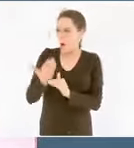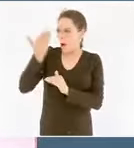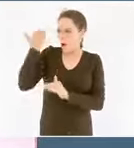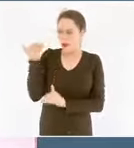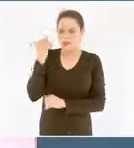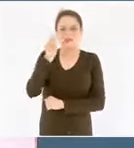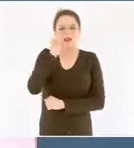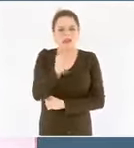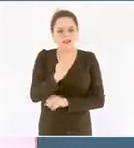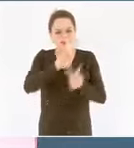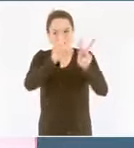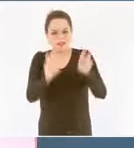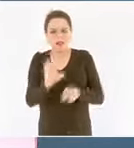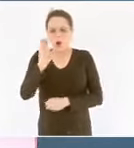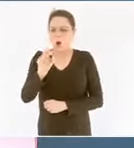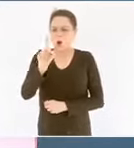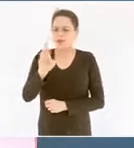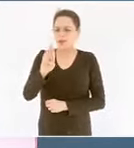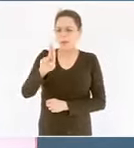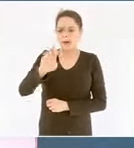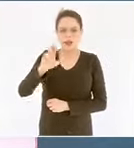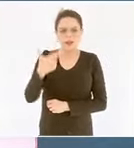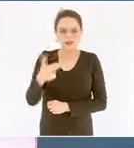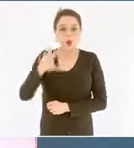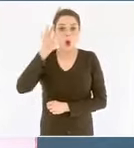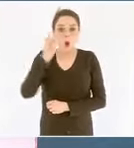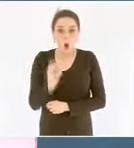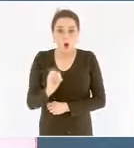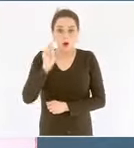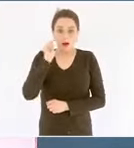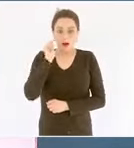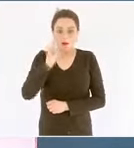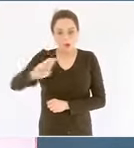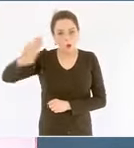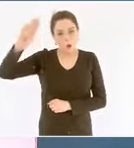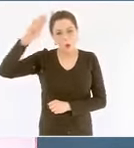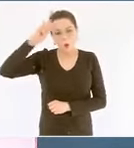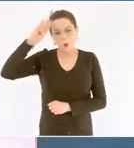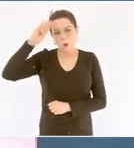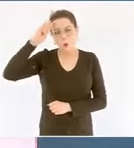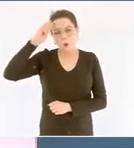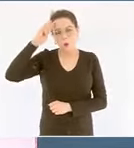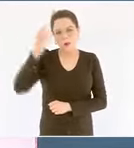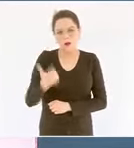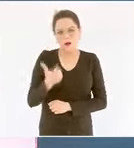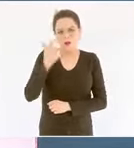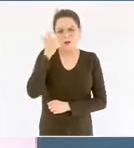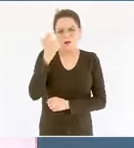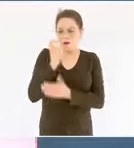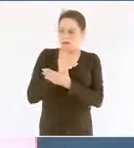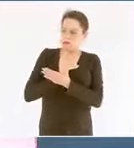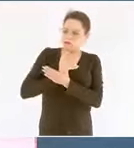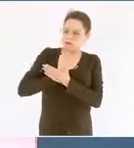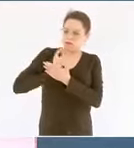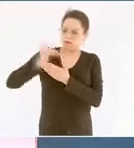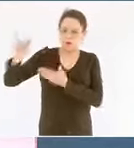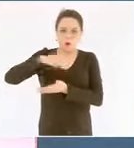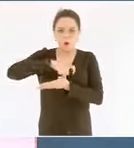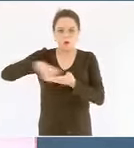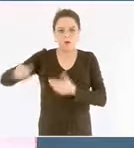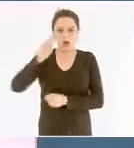o el de la compra a precios inflados de las plantas de fertilizantes